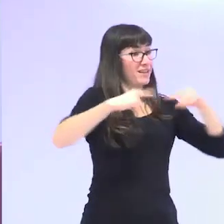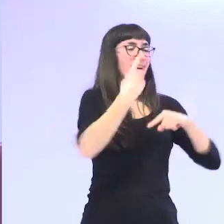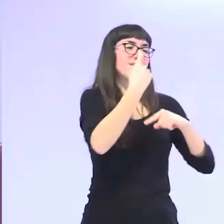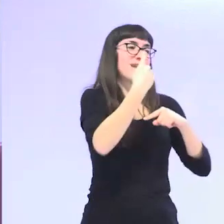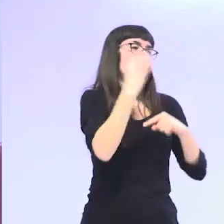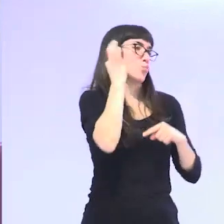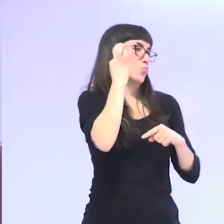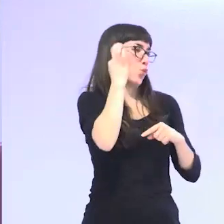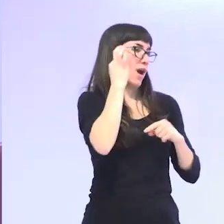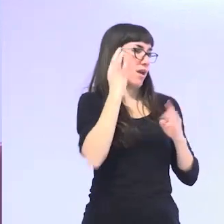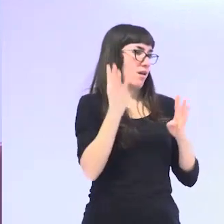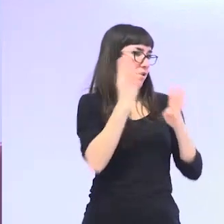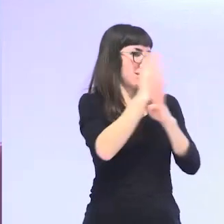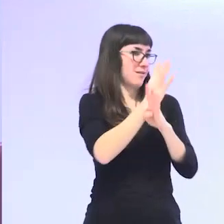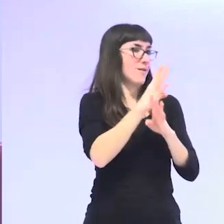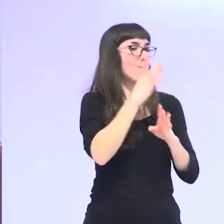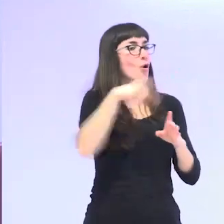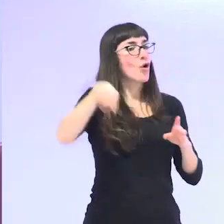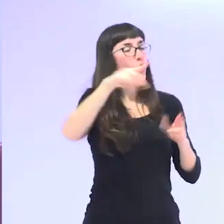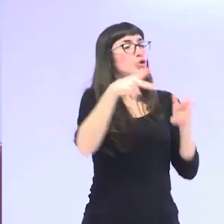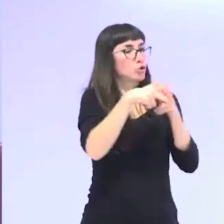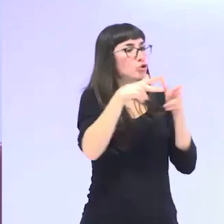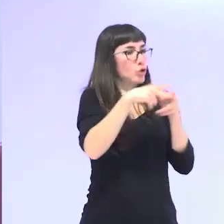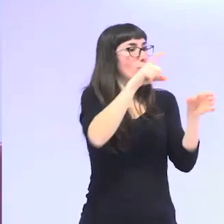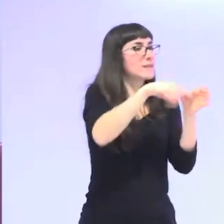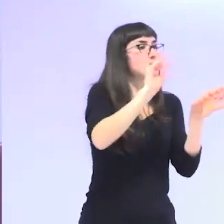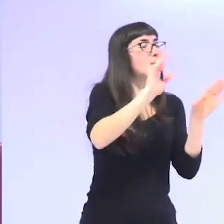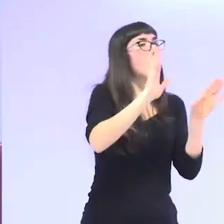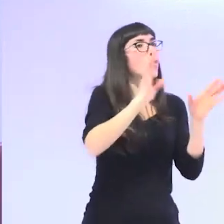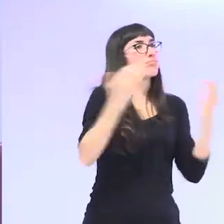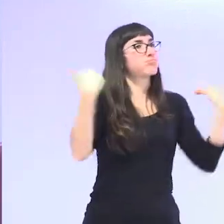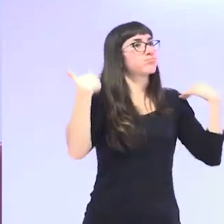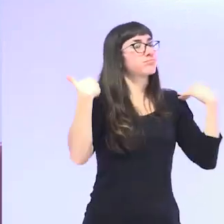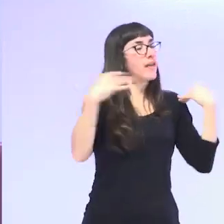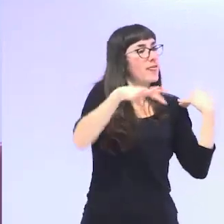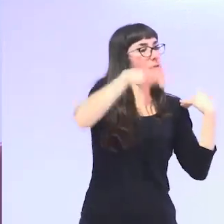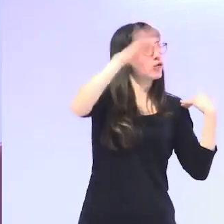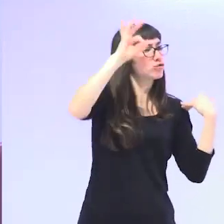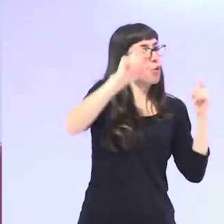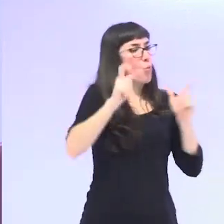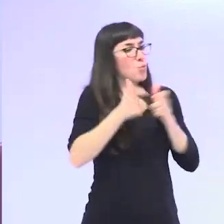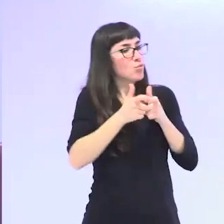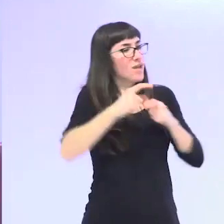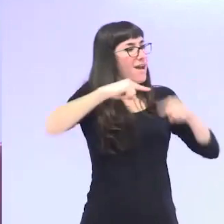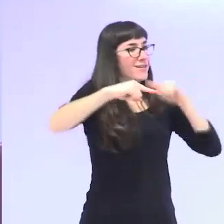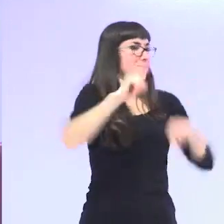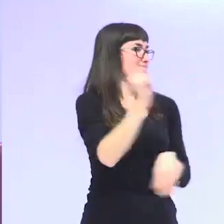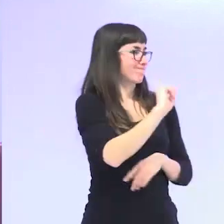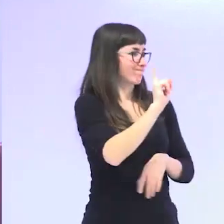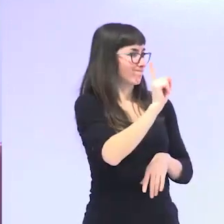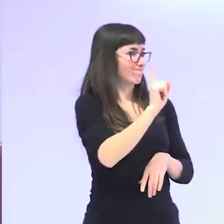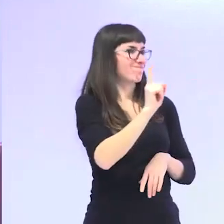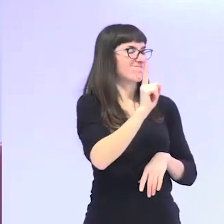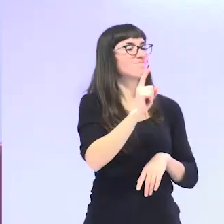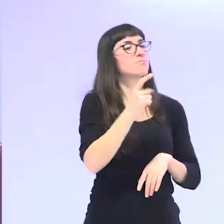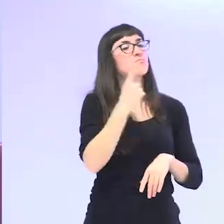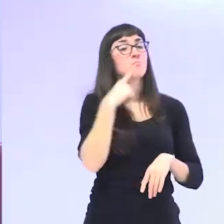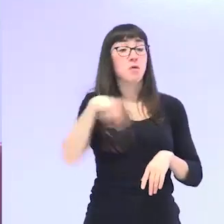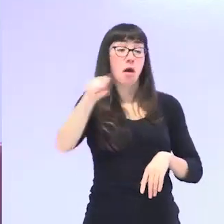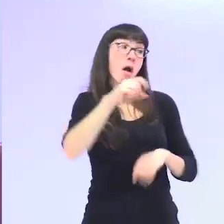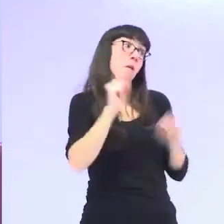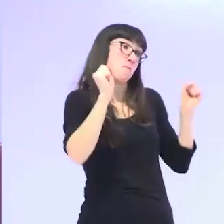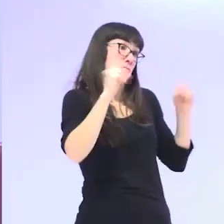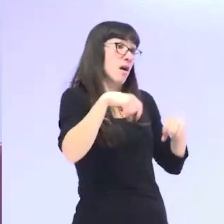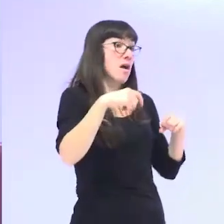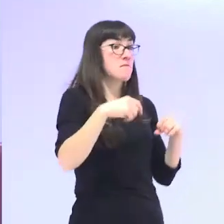estaban en la participación pero no estaban en la toma de decisiones y dijeron venga pues vamos a ponernos ahí a que las mujeres estemos en la toma de decisiones bueno